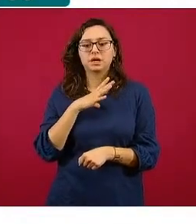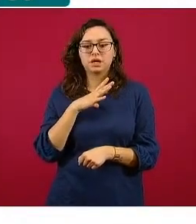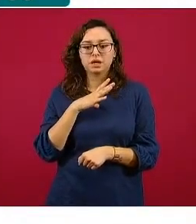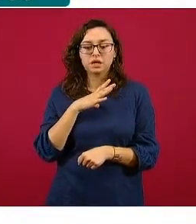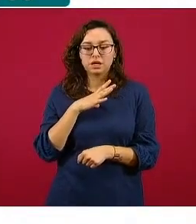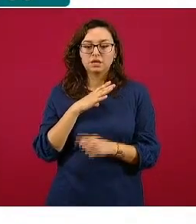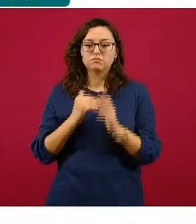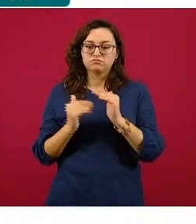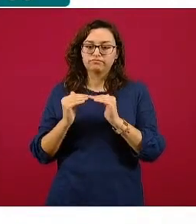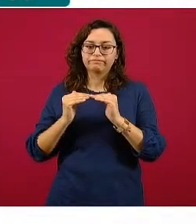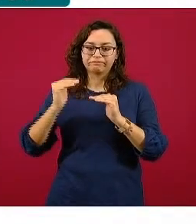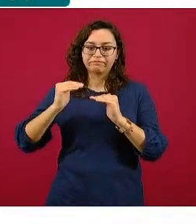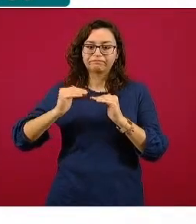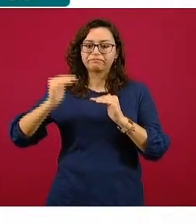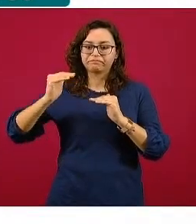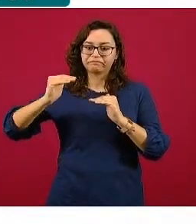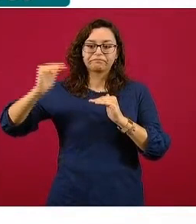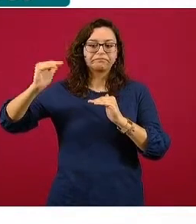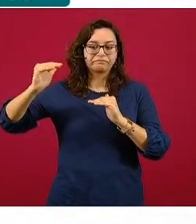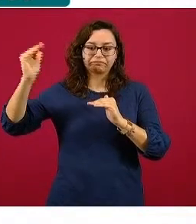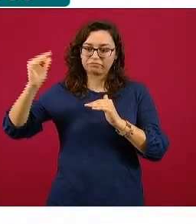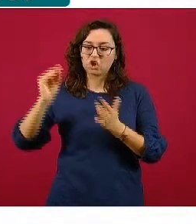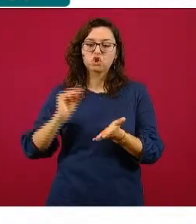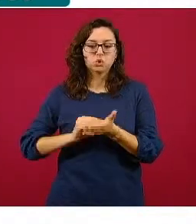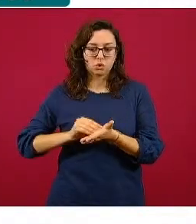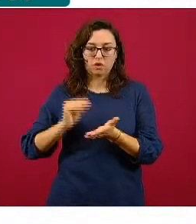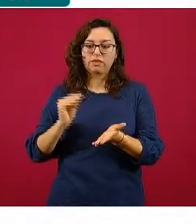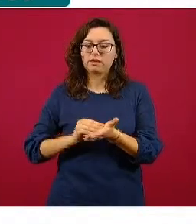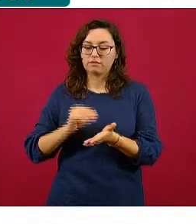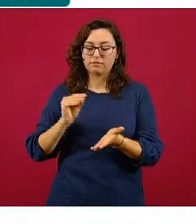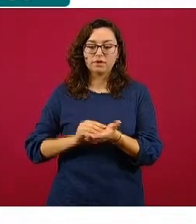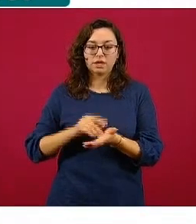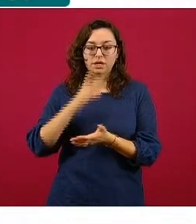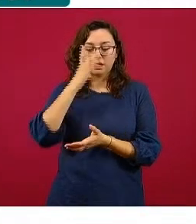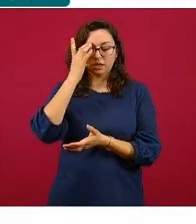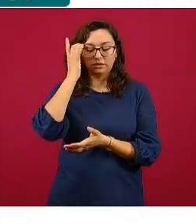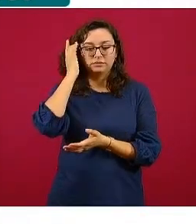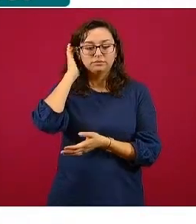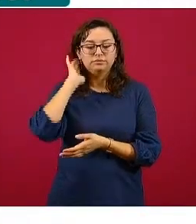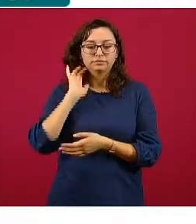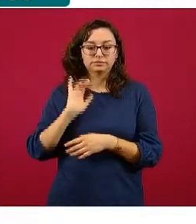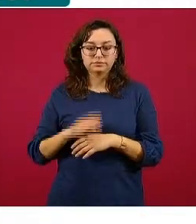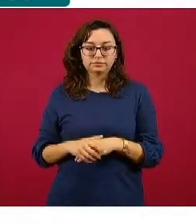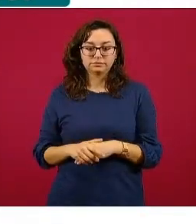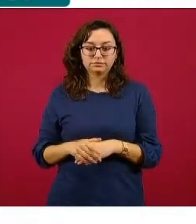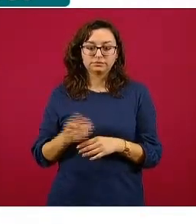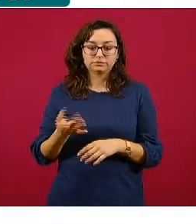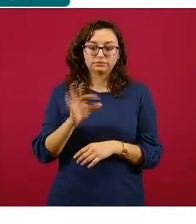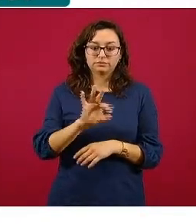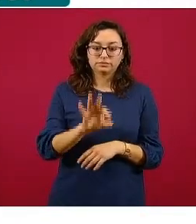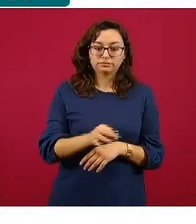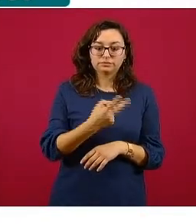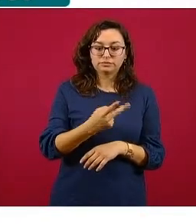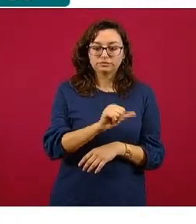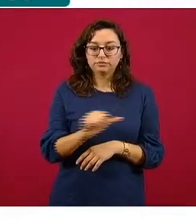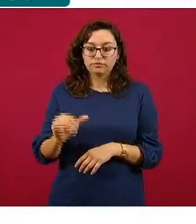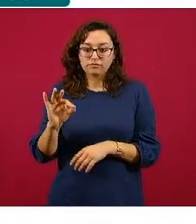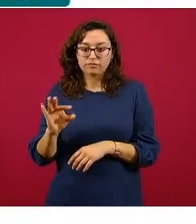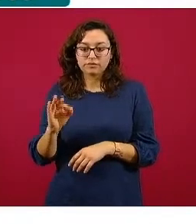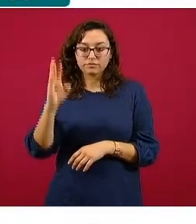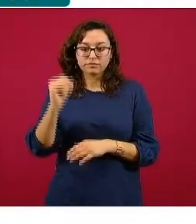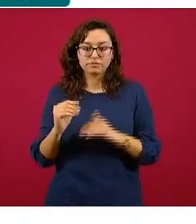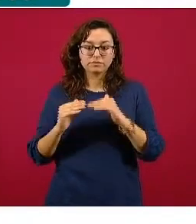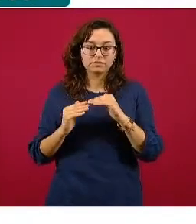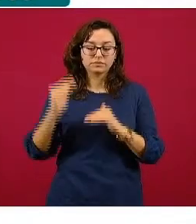ascendente que hemos visto en las últimas semanas y que para la medición de la 48 a la 49 representa un